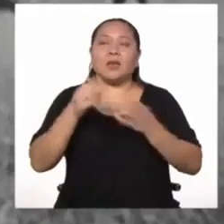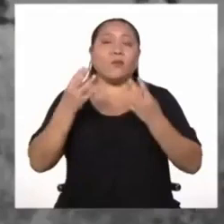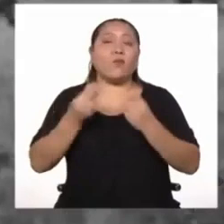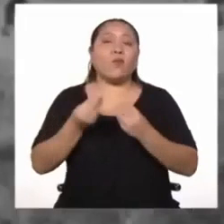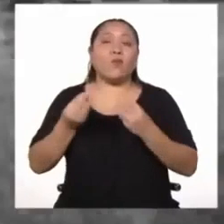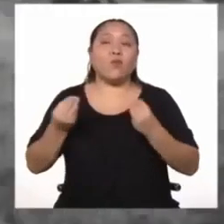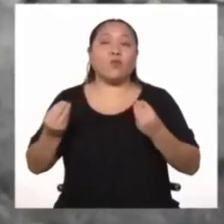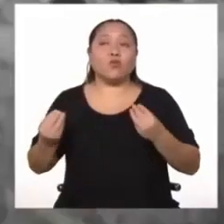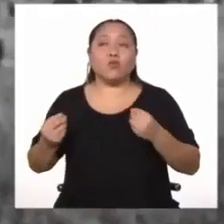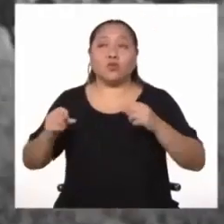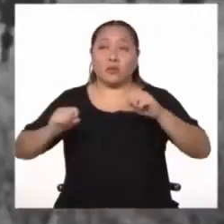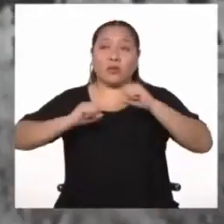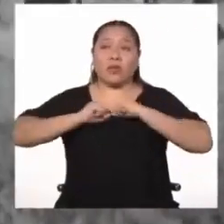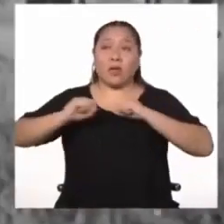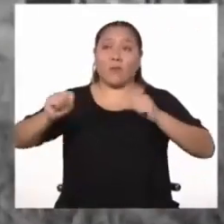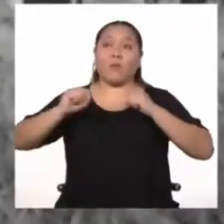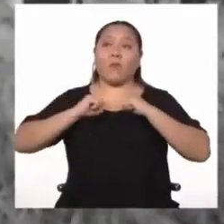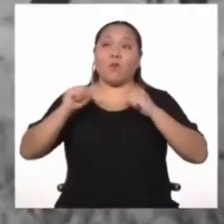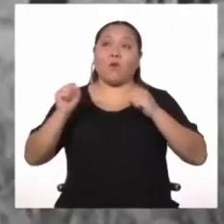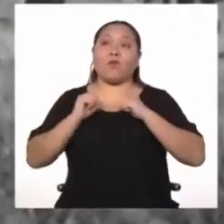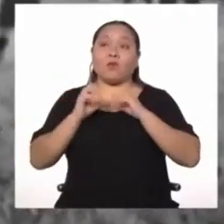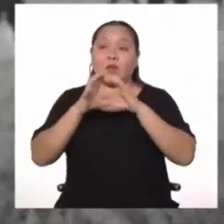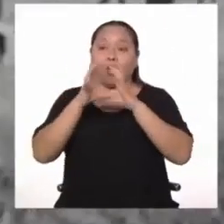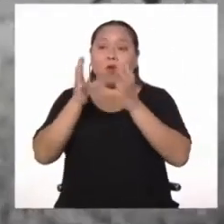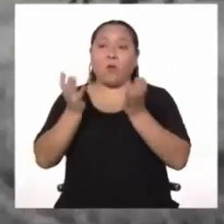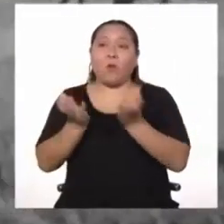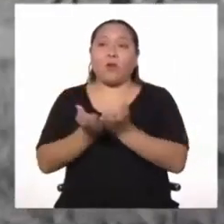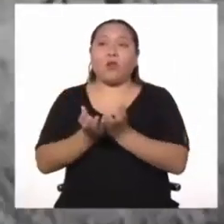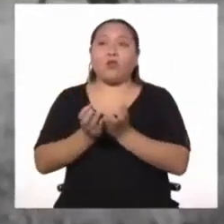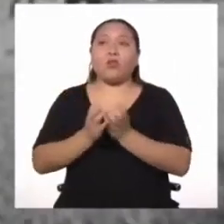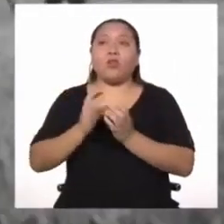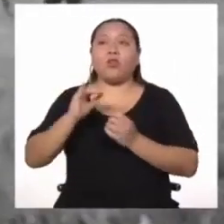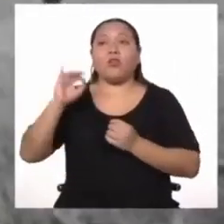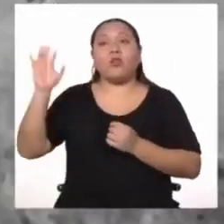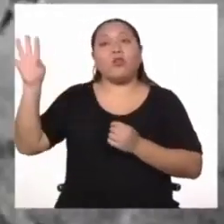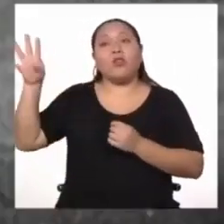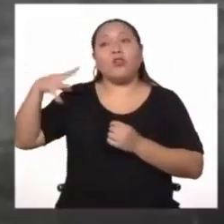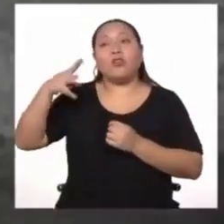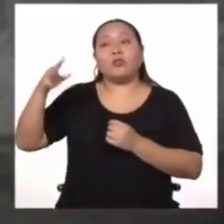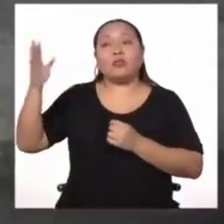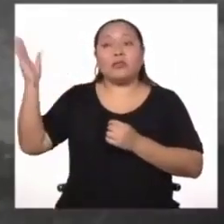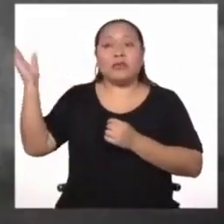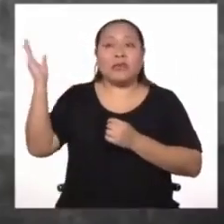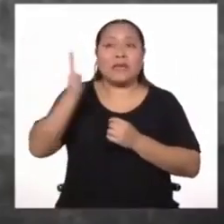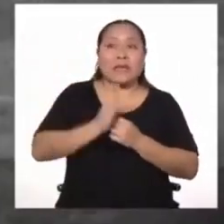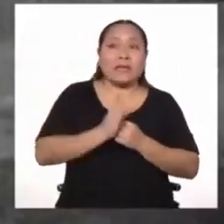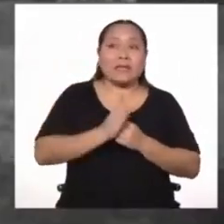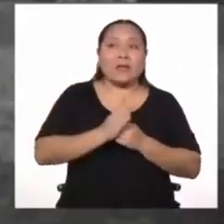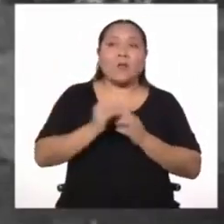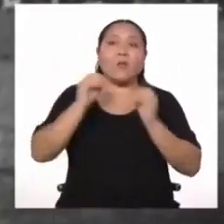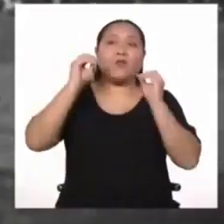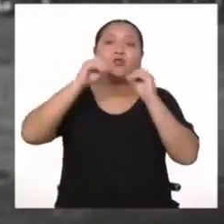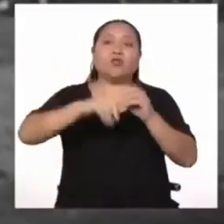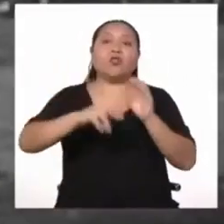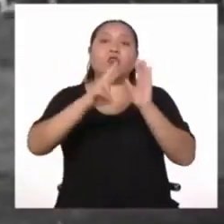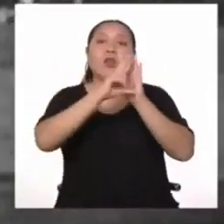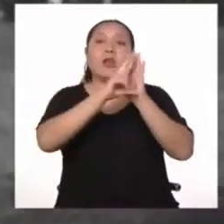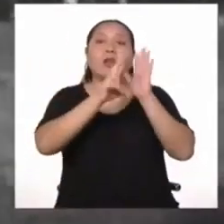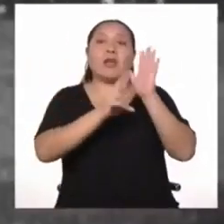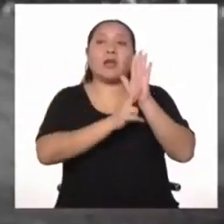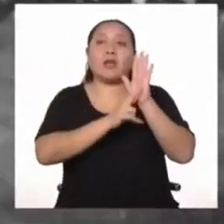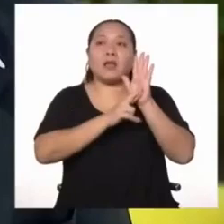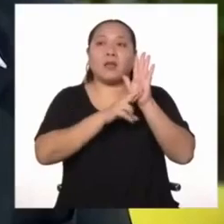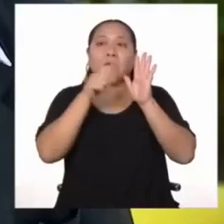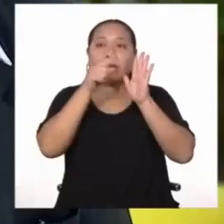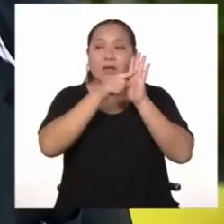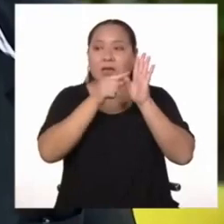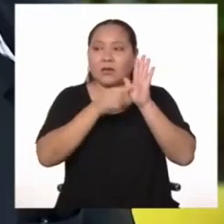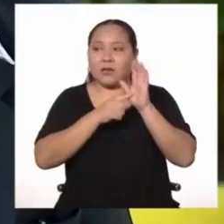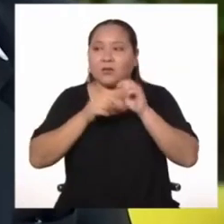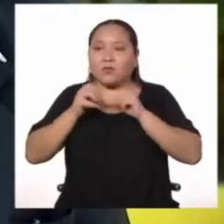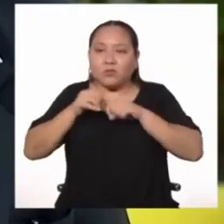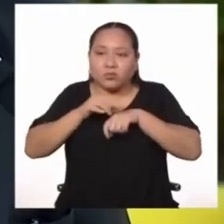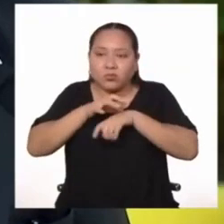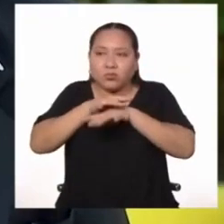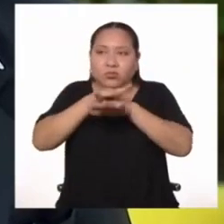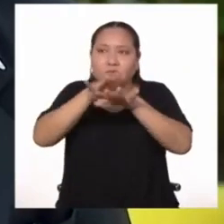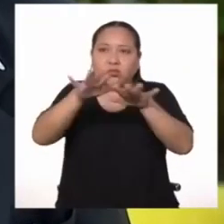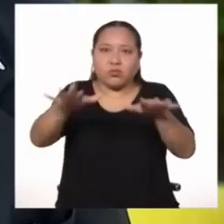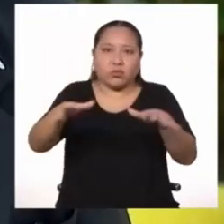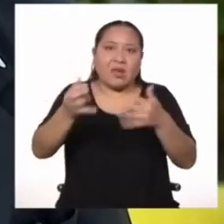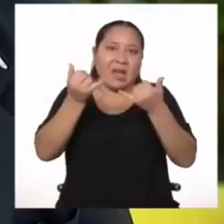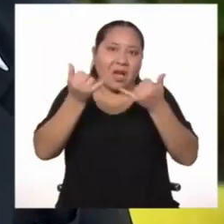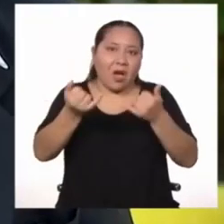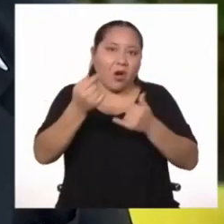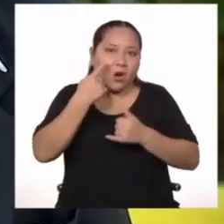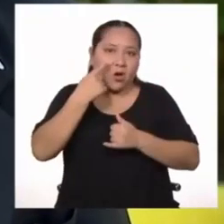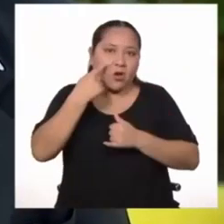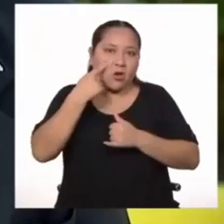deportes con pelota en el mundo, los ingleses fueron los primeros en sistematizar estas reglas y hacerlas universales, que son las reglas que actualmente